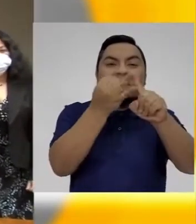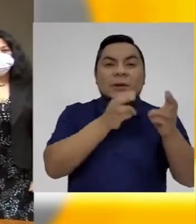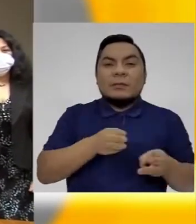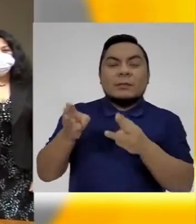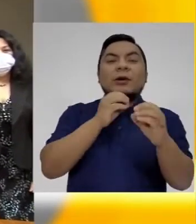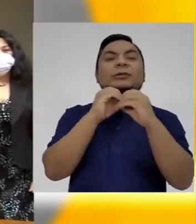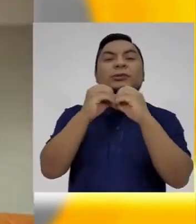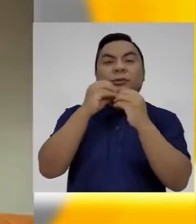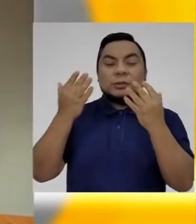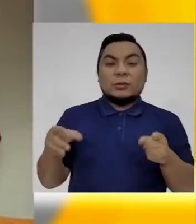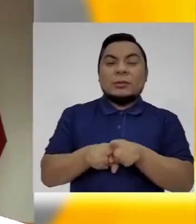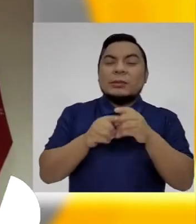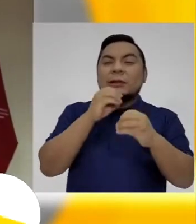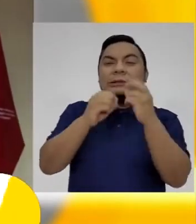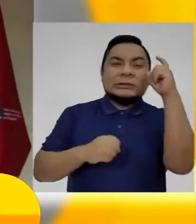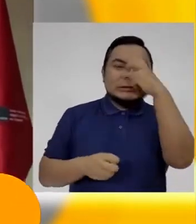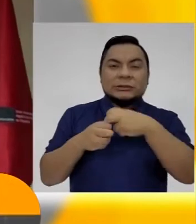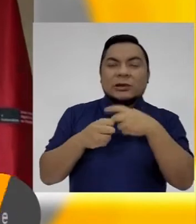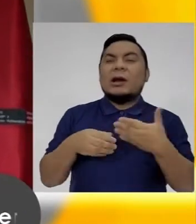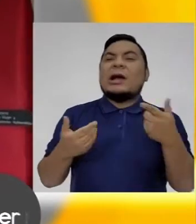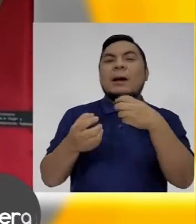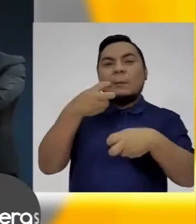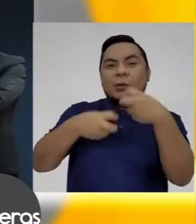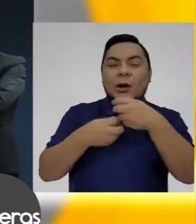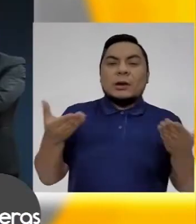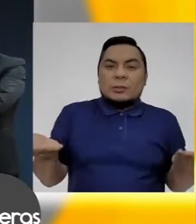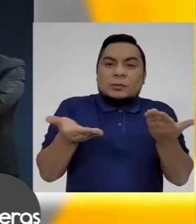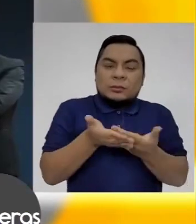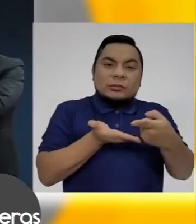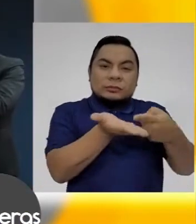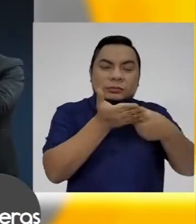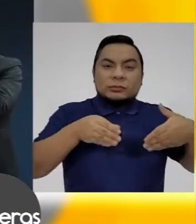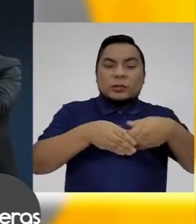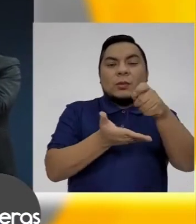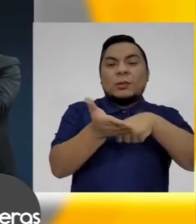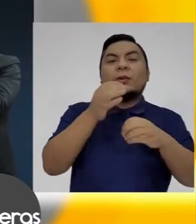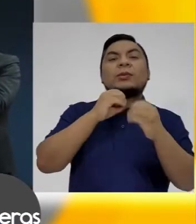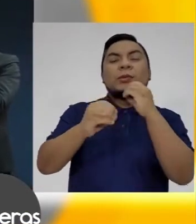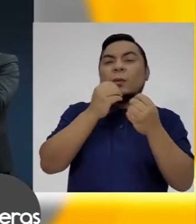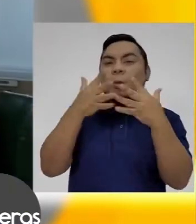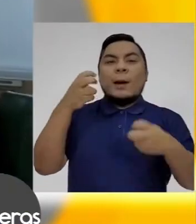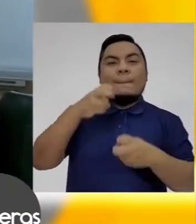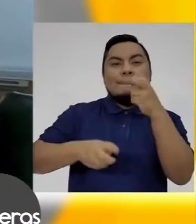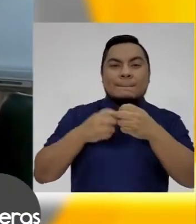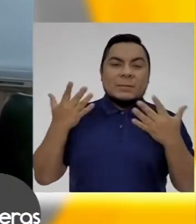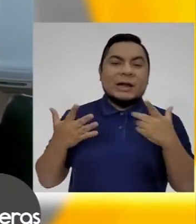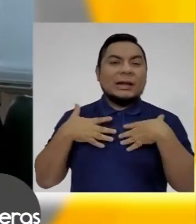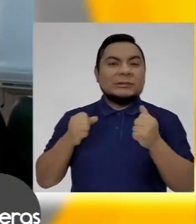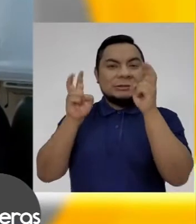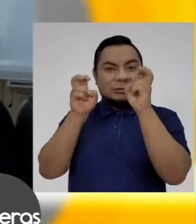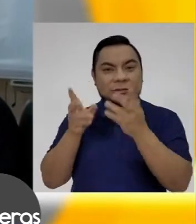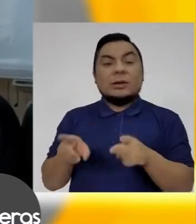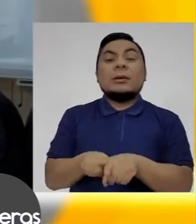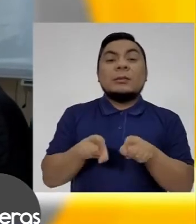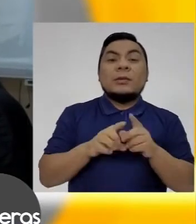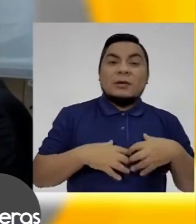alternativos de solución de conflictos de conciliación, mediación y arbitraje para la solución de controversias en materia de salud,